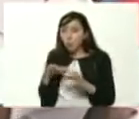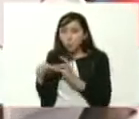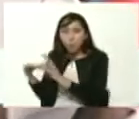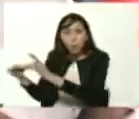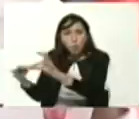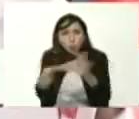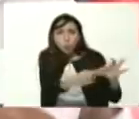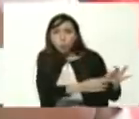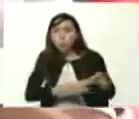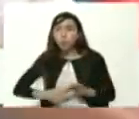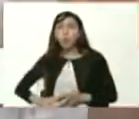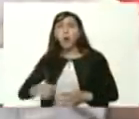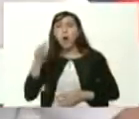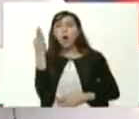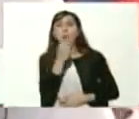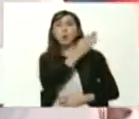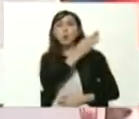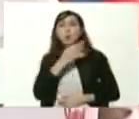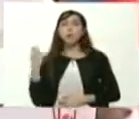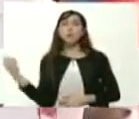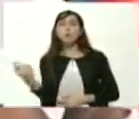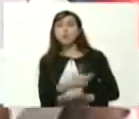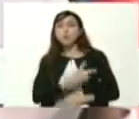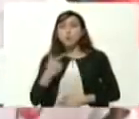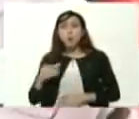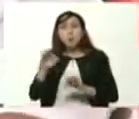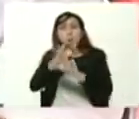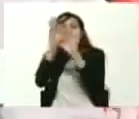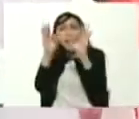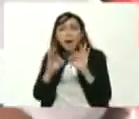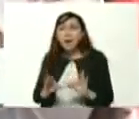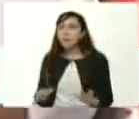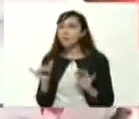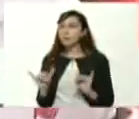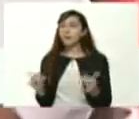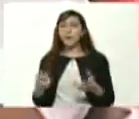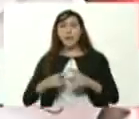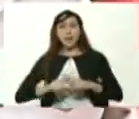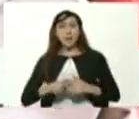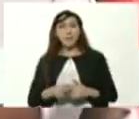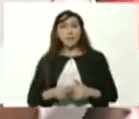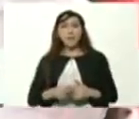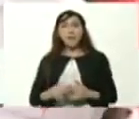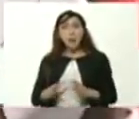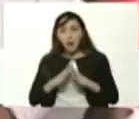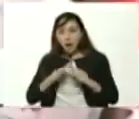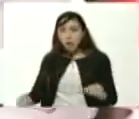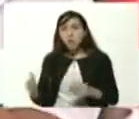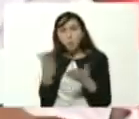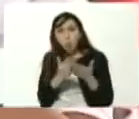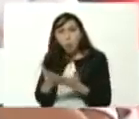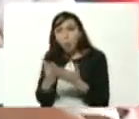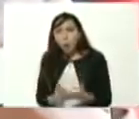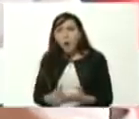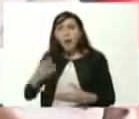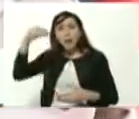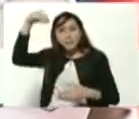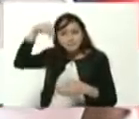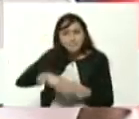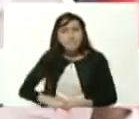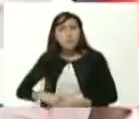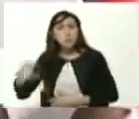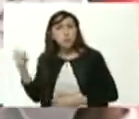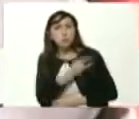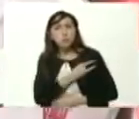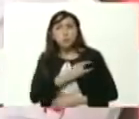estamos comprometidos y estamos buscando todas las estrategias y todas las herramientas para que ningún bachiller se quede sin registrar en el sistema